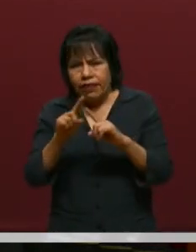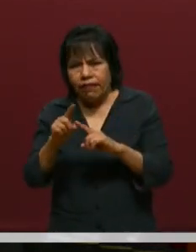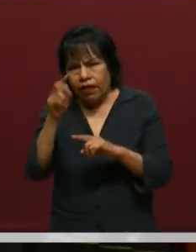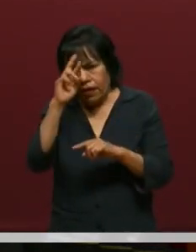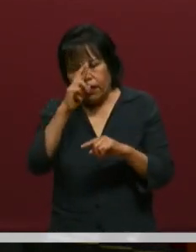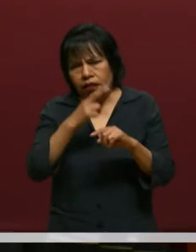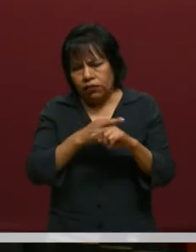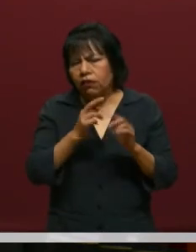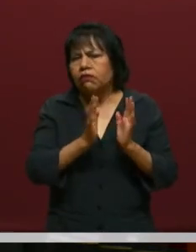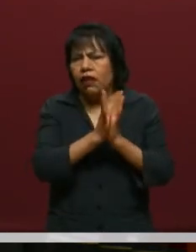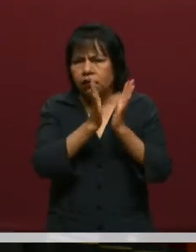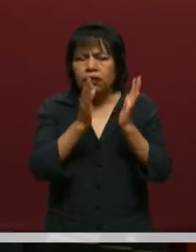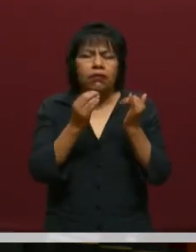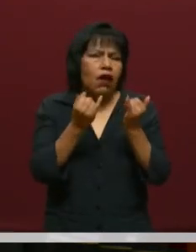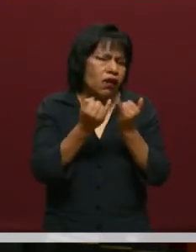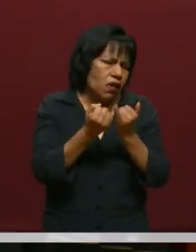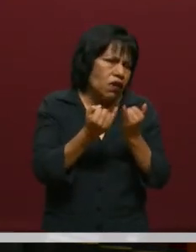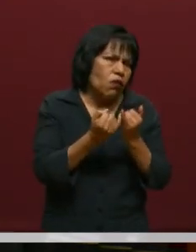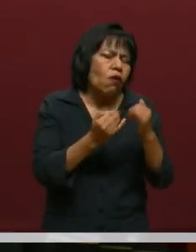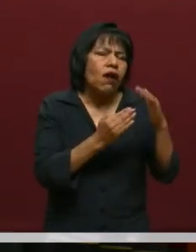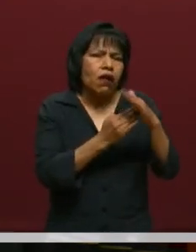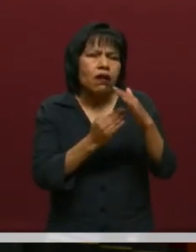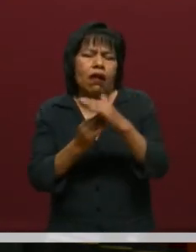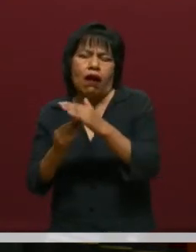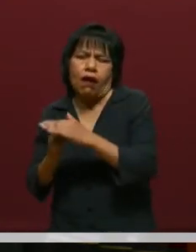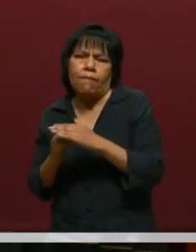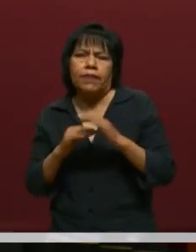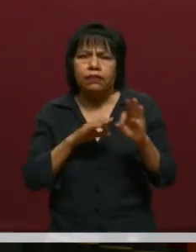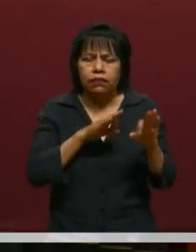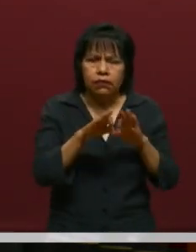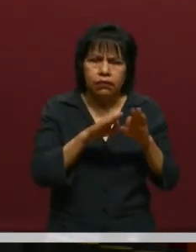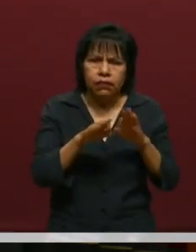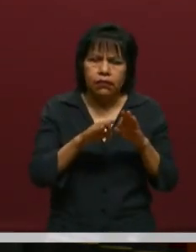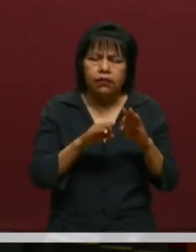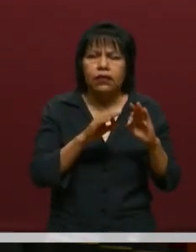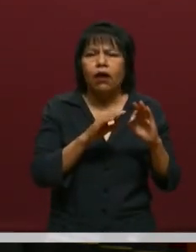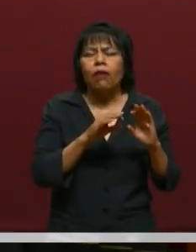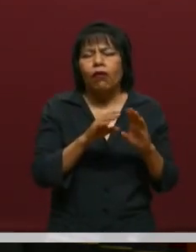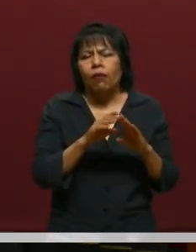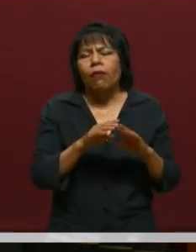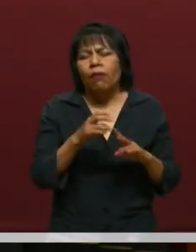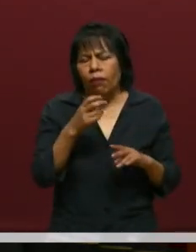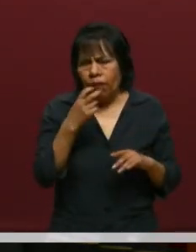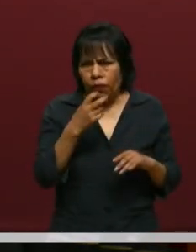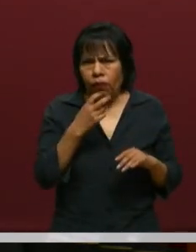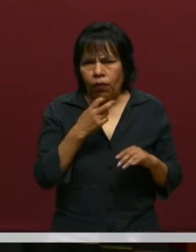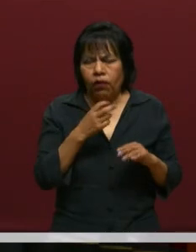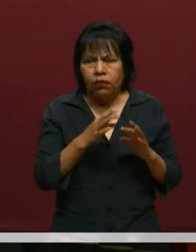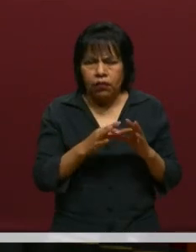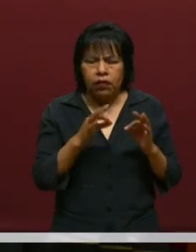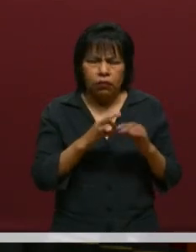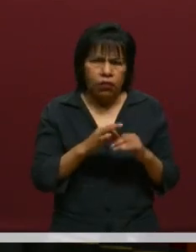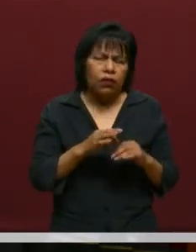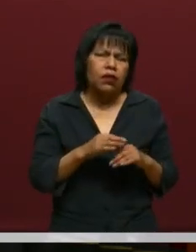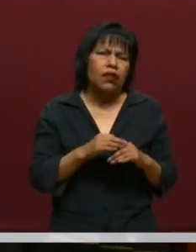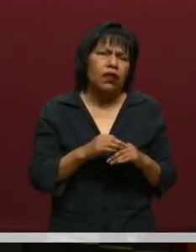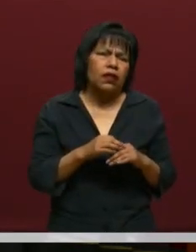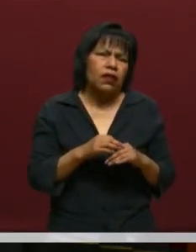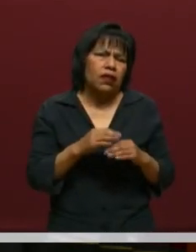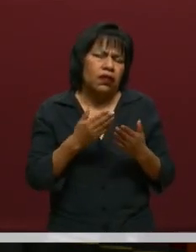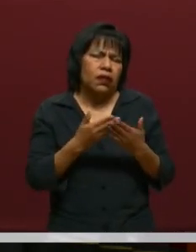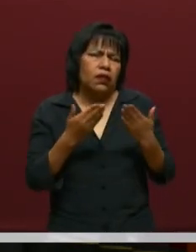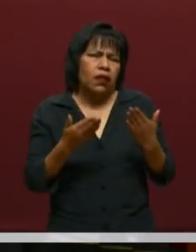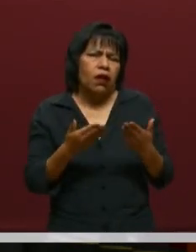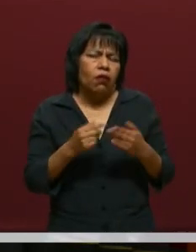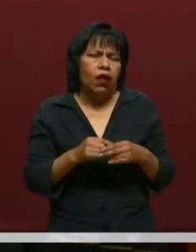del Estado de Puebla está siendo el moderador de esas mesas. Por eso, tal distinción de ser nosotros quienes llevemos